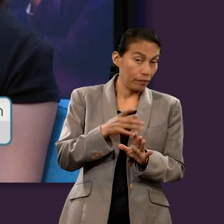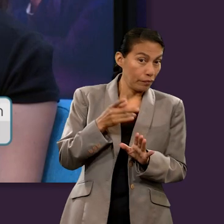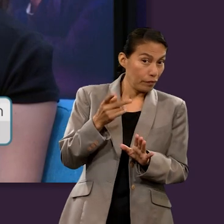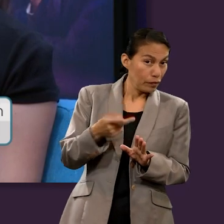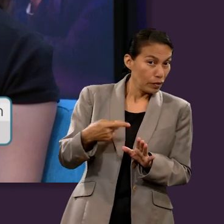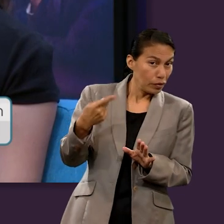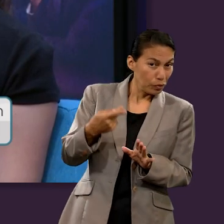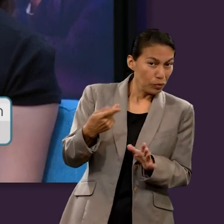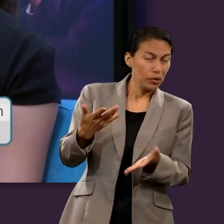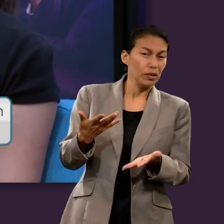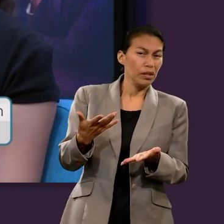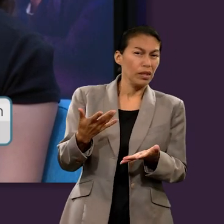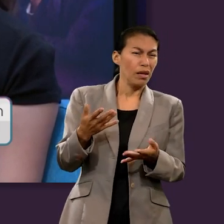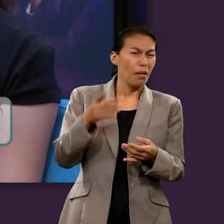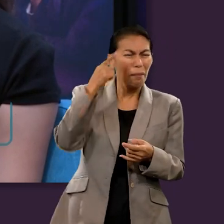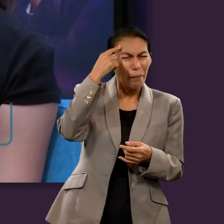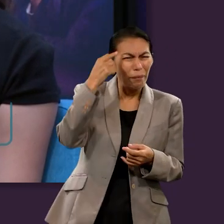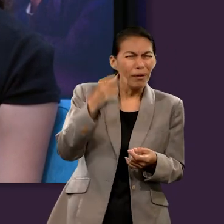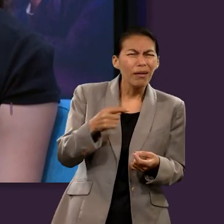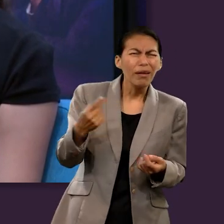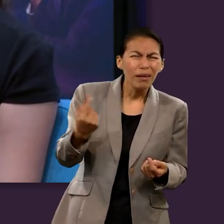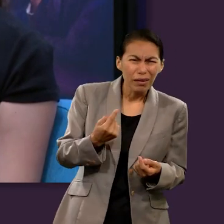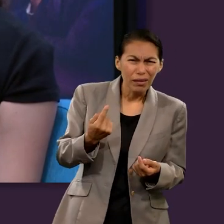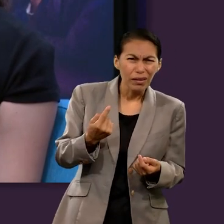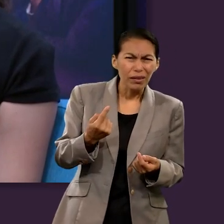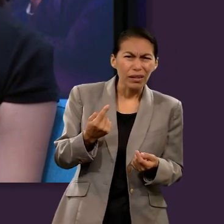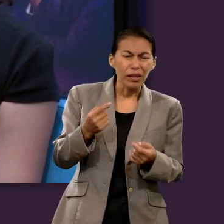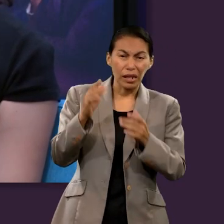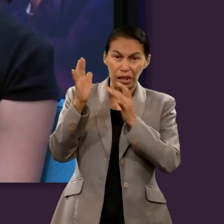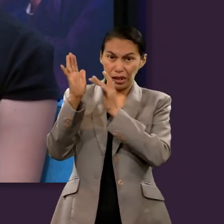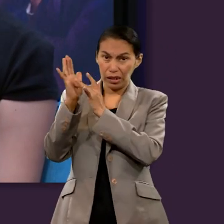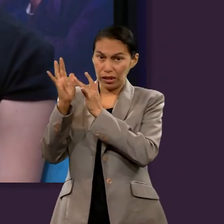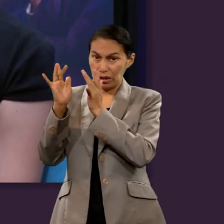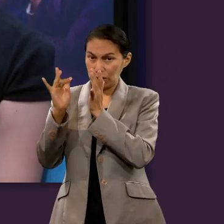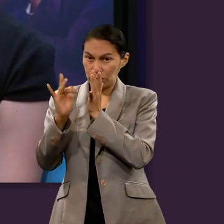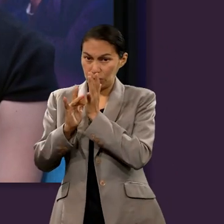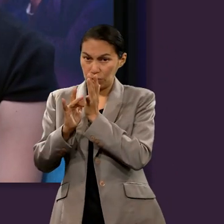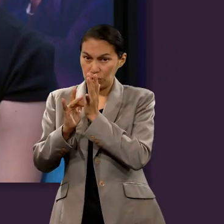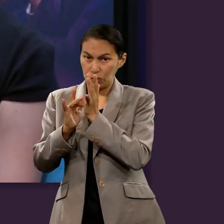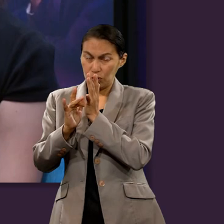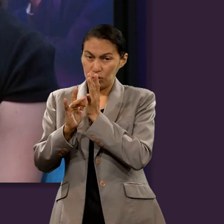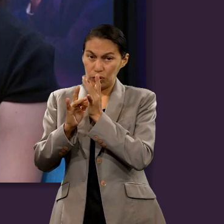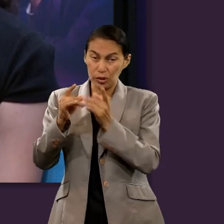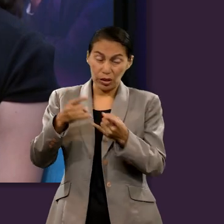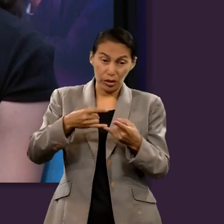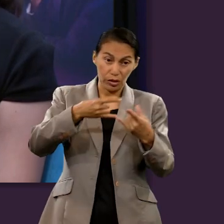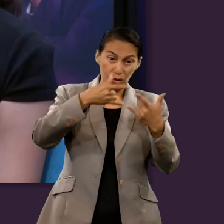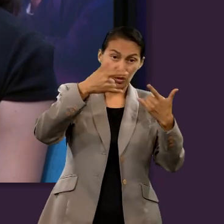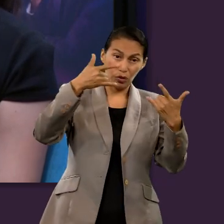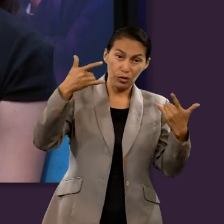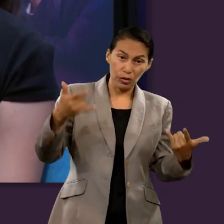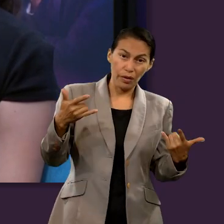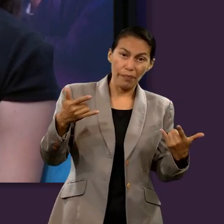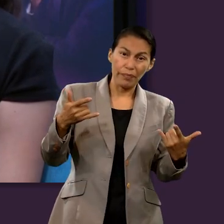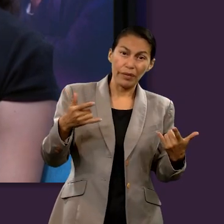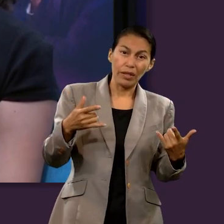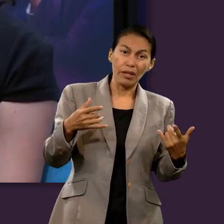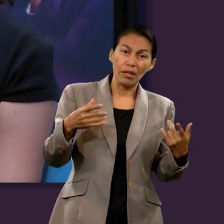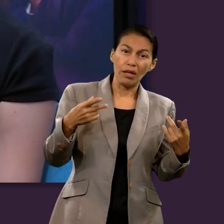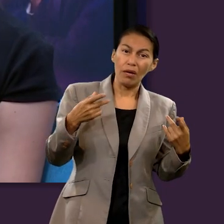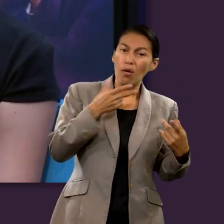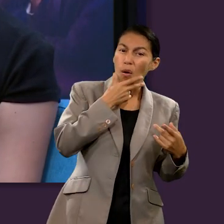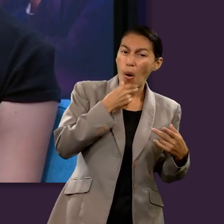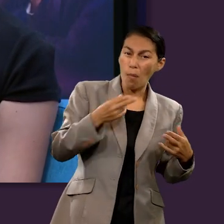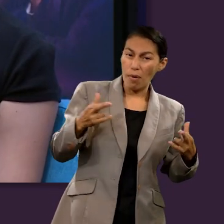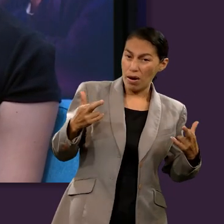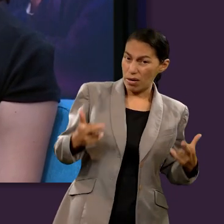para que a las personas les fuera más fácil entenderlos. La pregunta entonces era, que nos tenemos que hacer en estos momentos es,